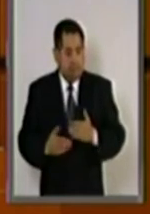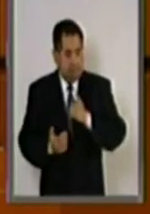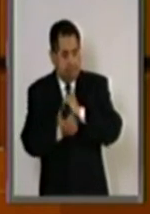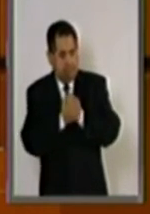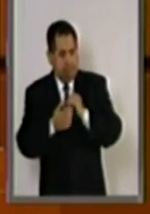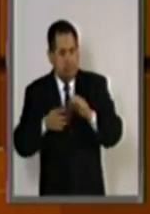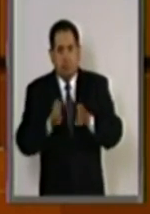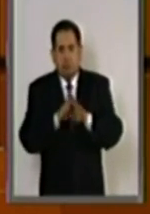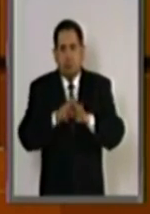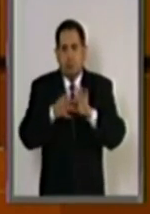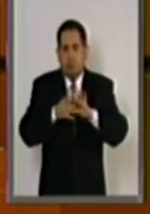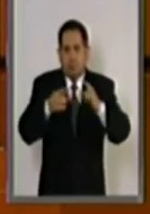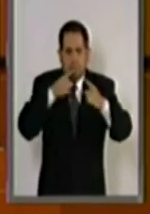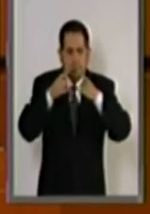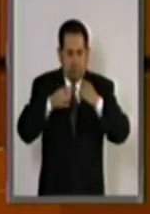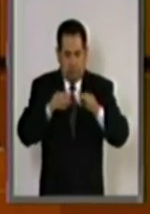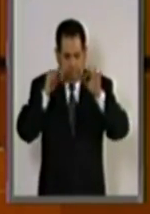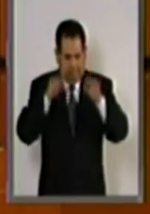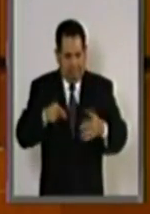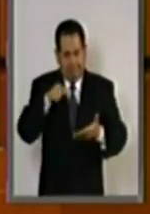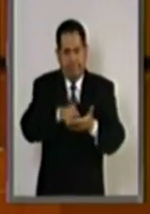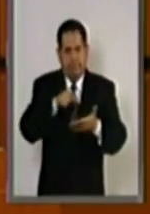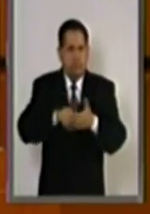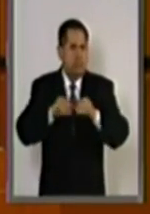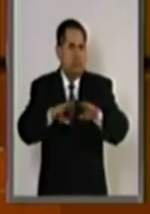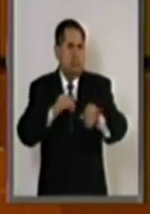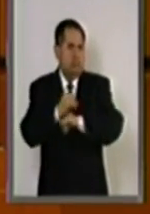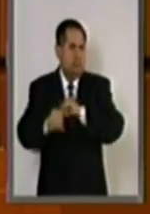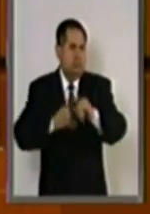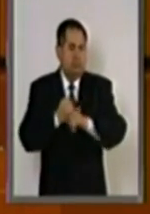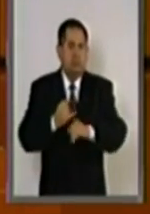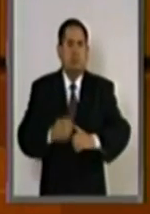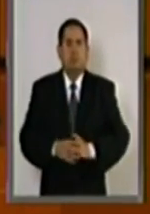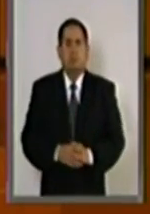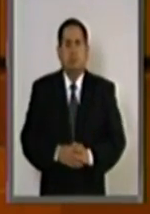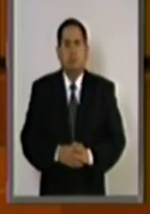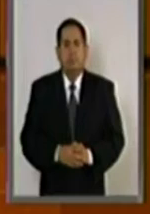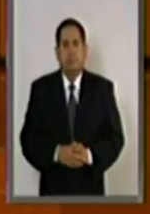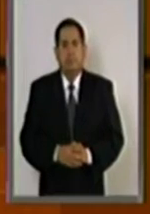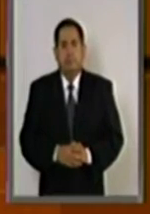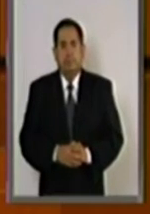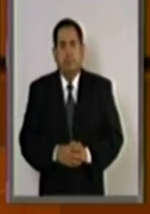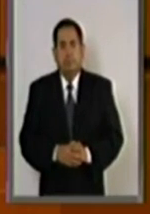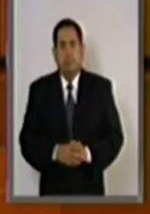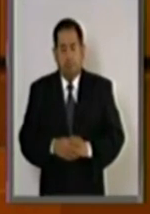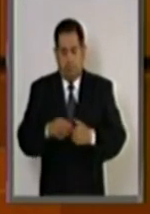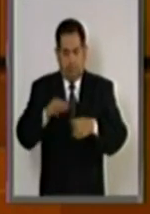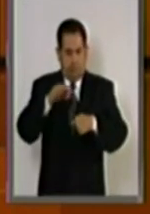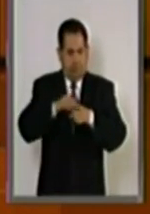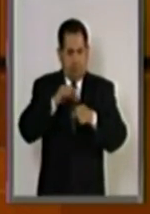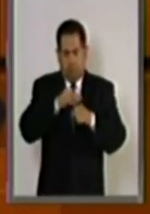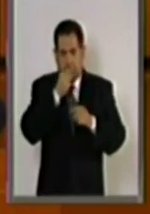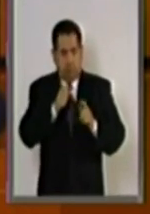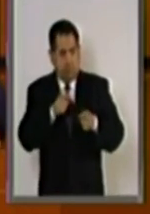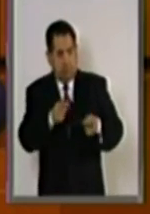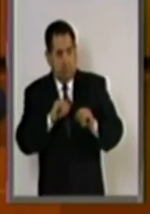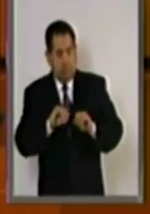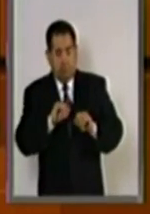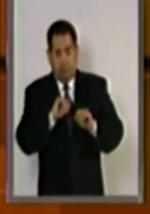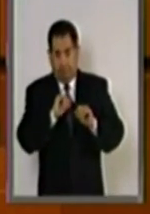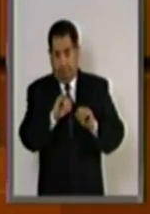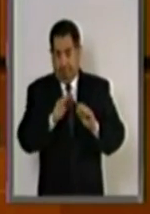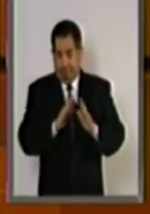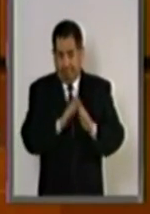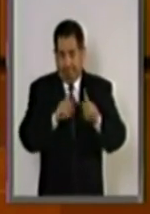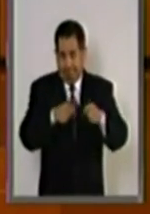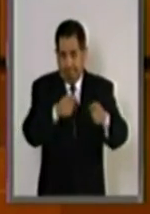ocupar el lugar que merece en el escenario internacional. Al votar al favor del presente asunto,